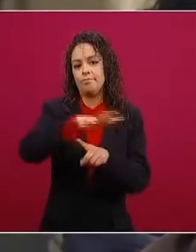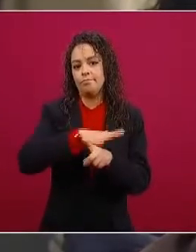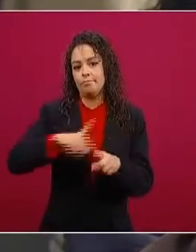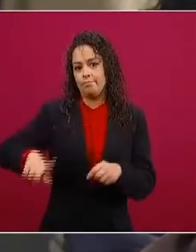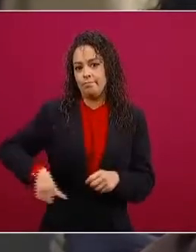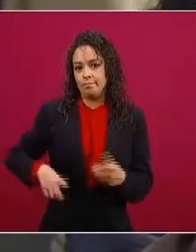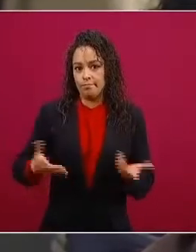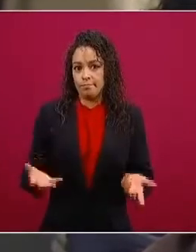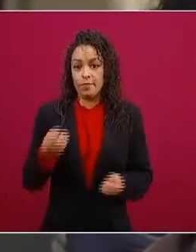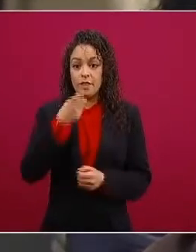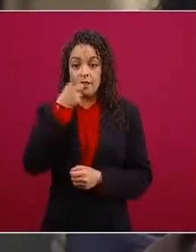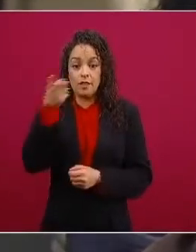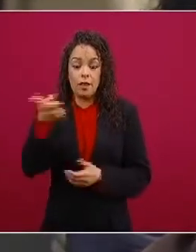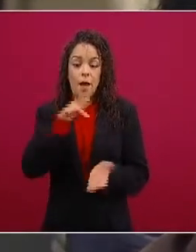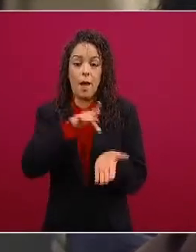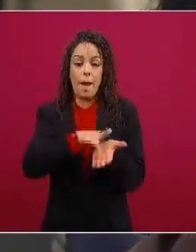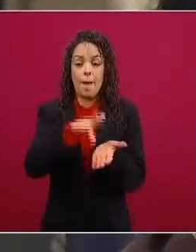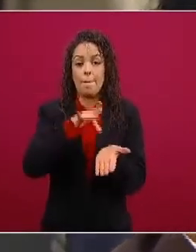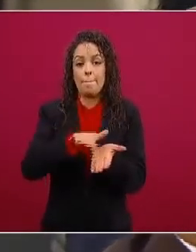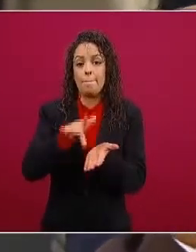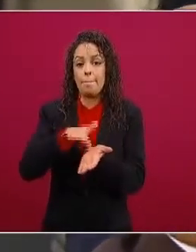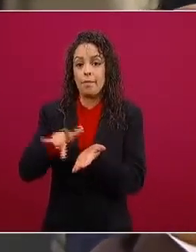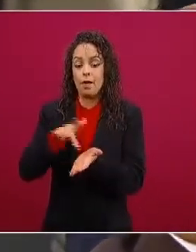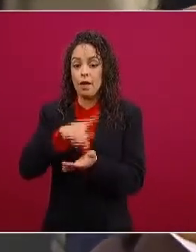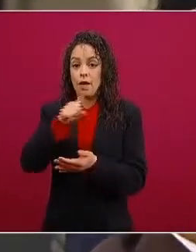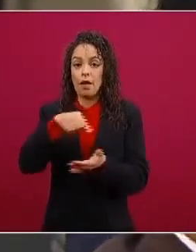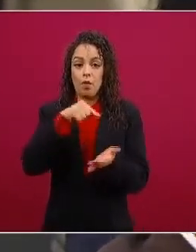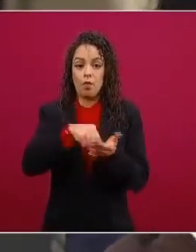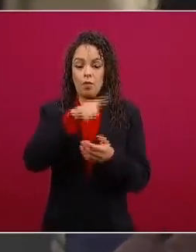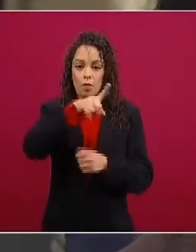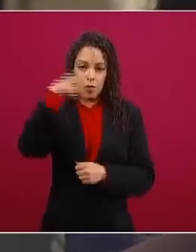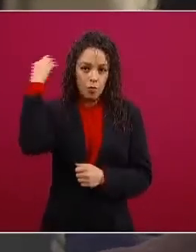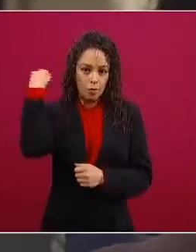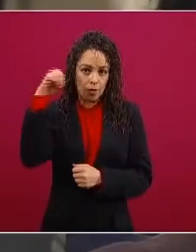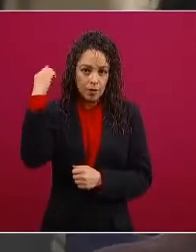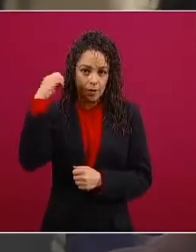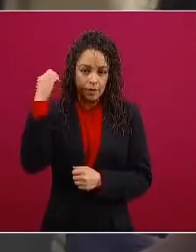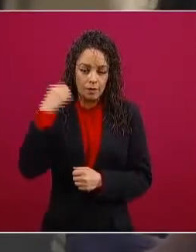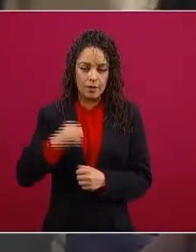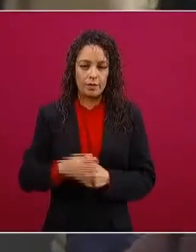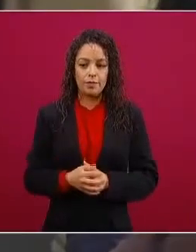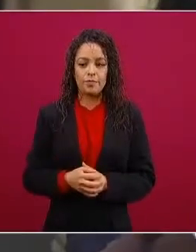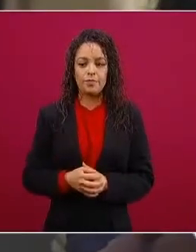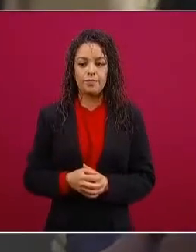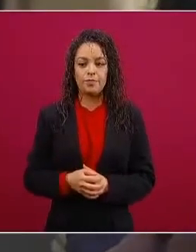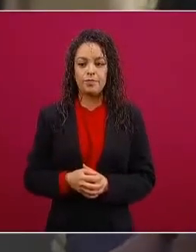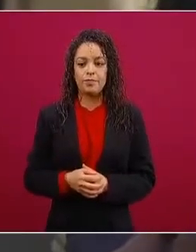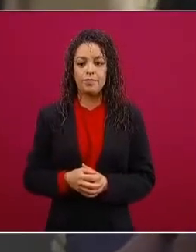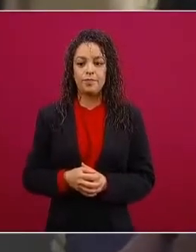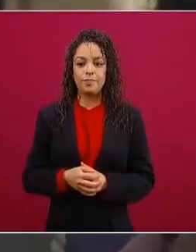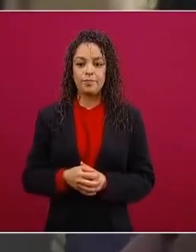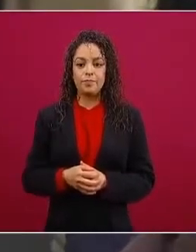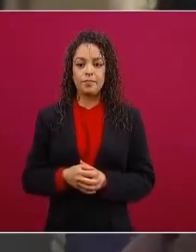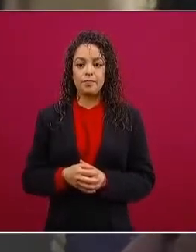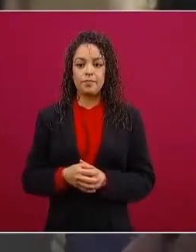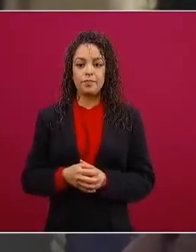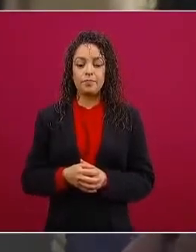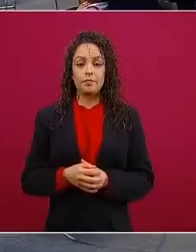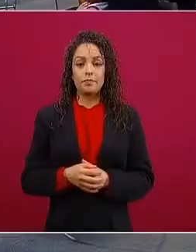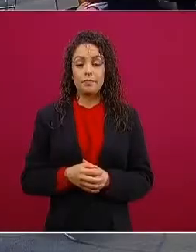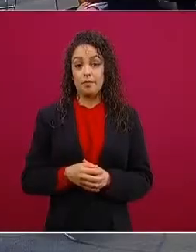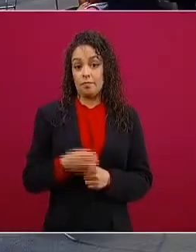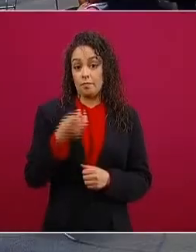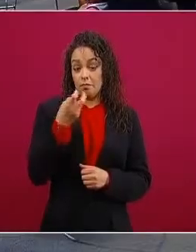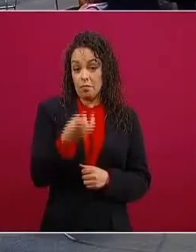apoya a las ciertas orquestas de Oaxaca entonces en este punto pareciera que usted también